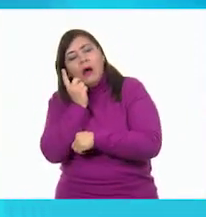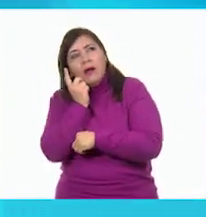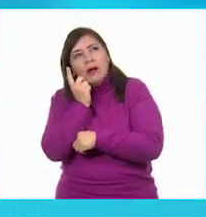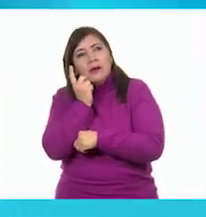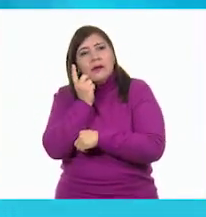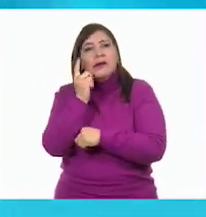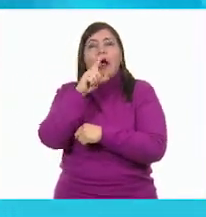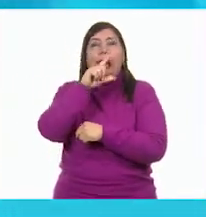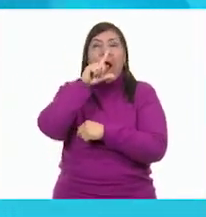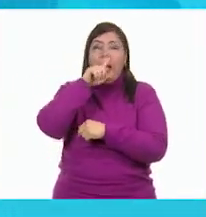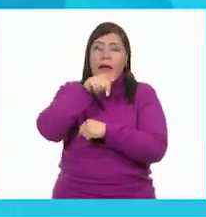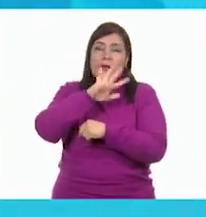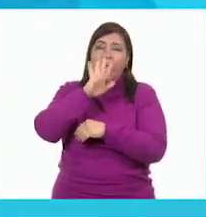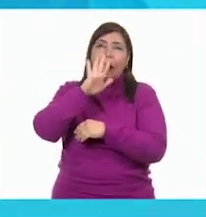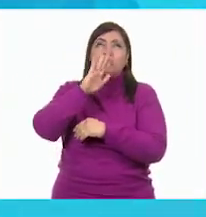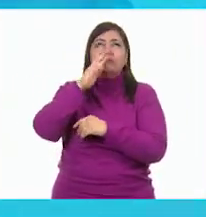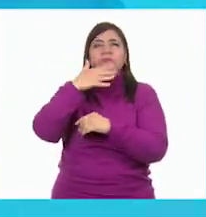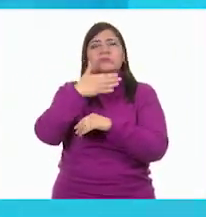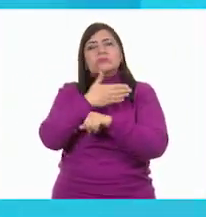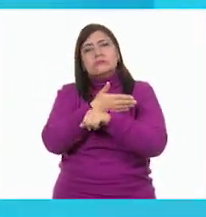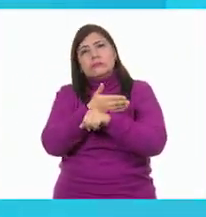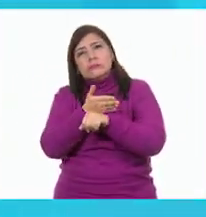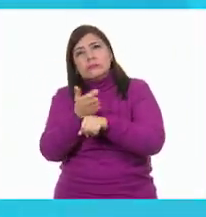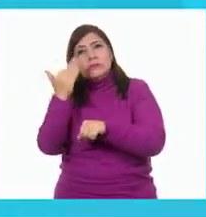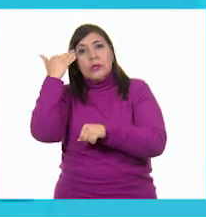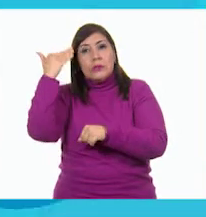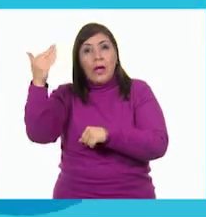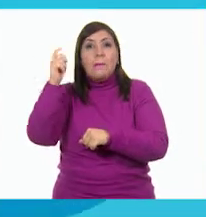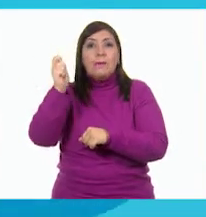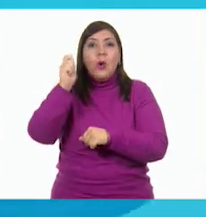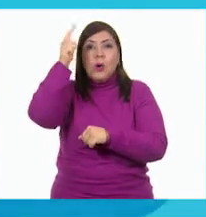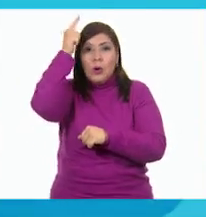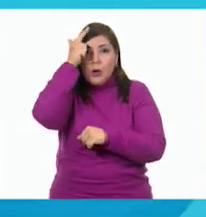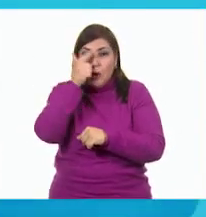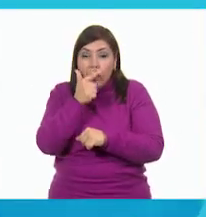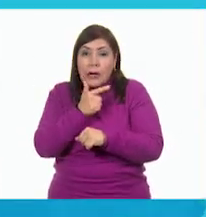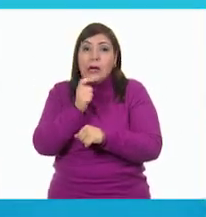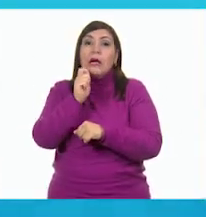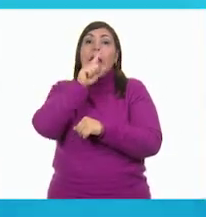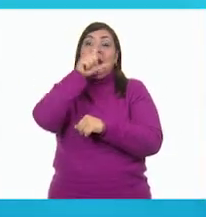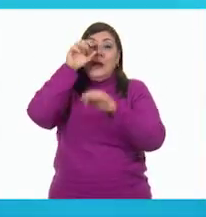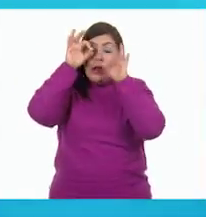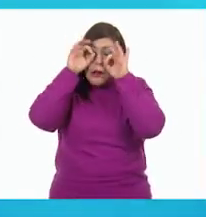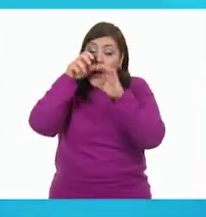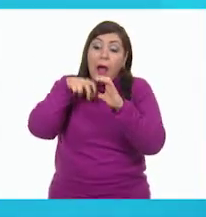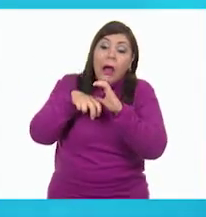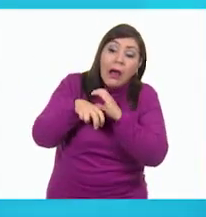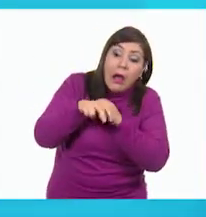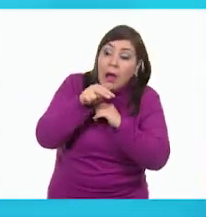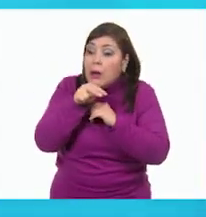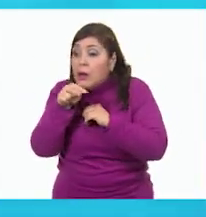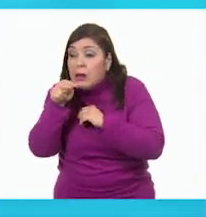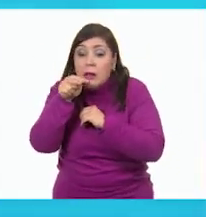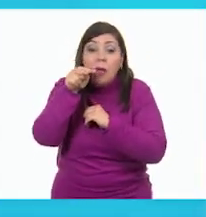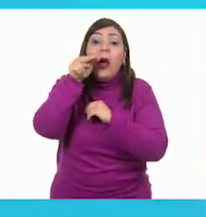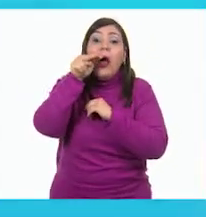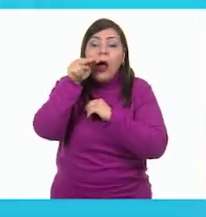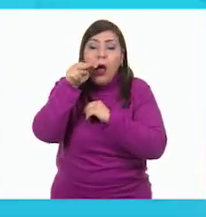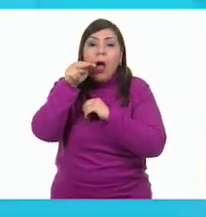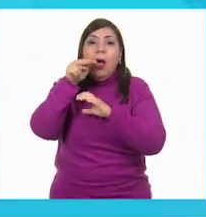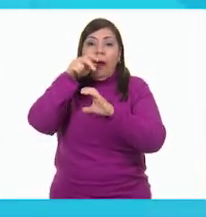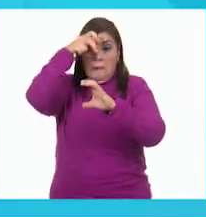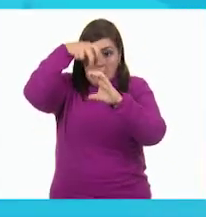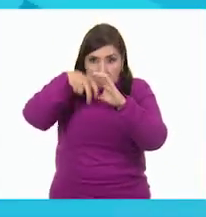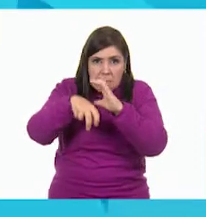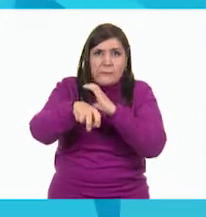Entraba la noche, el tecolote se asomó sin hacer ruido y ¡buf! saltó de su escondite